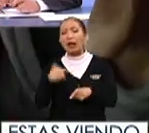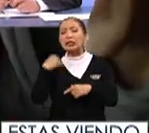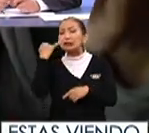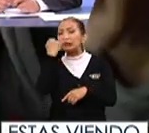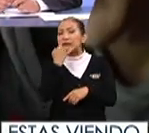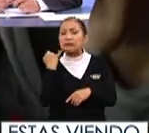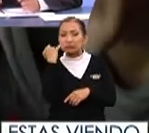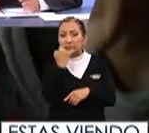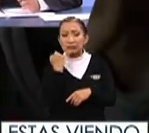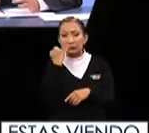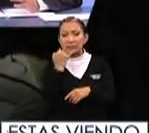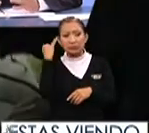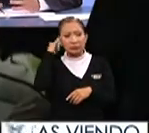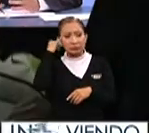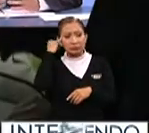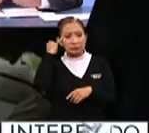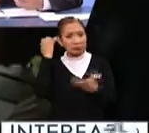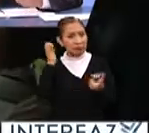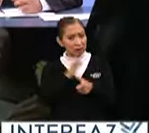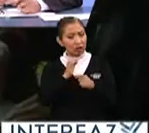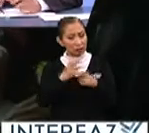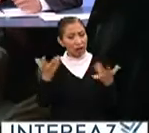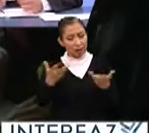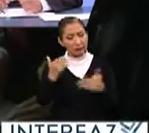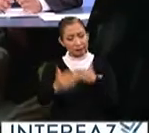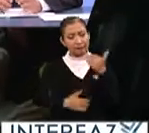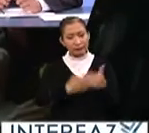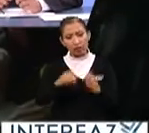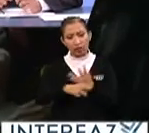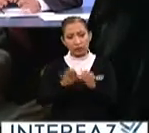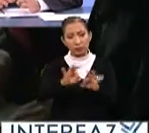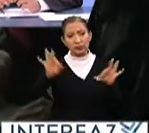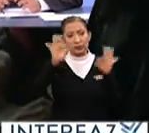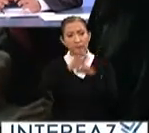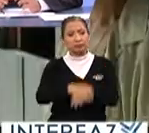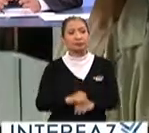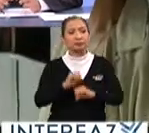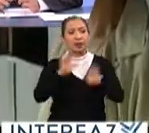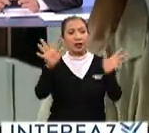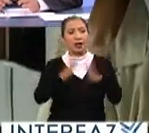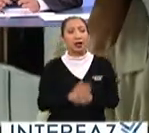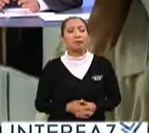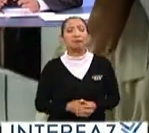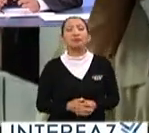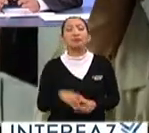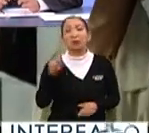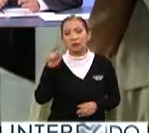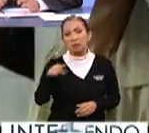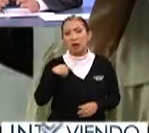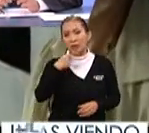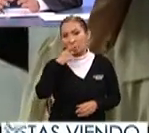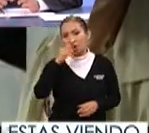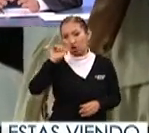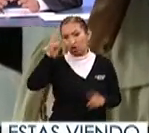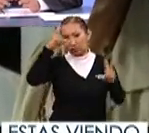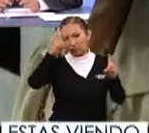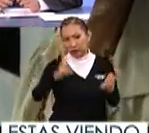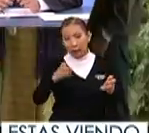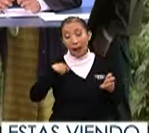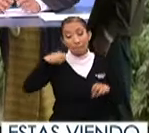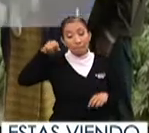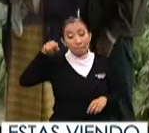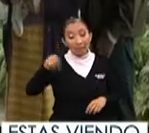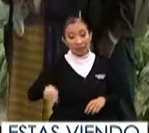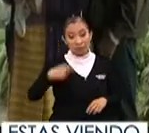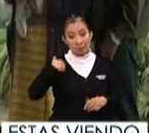un idioma indígena. Entonces, se están haciendo realmente cosas importantes. Así es. La misma que lo hemos abordado también en otros temas, la